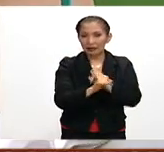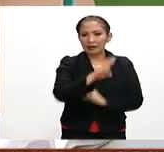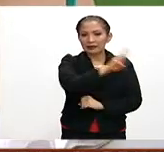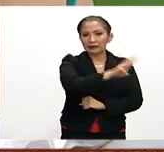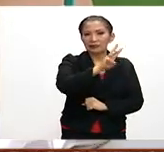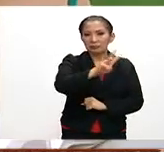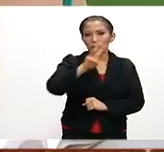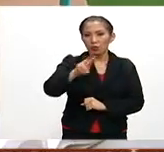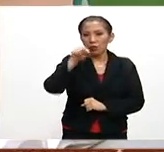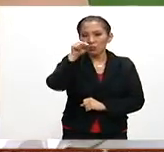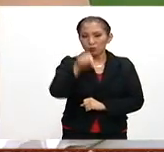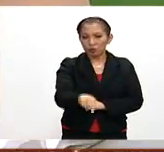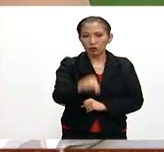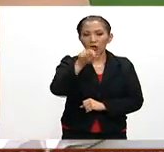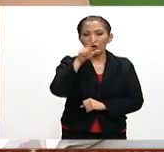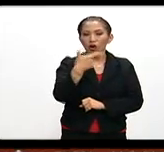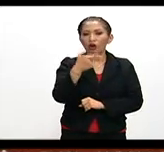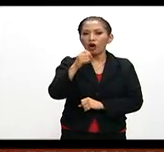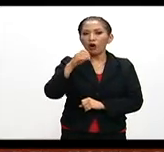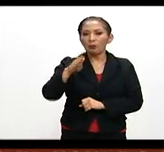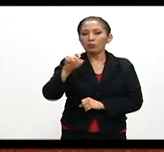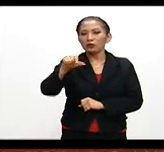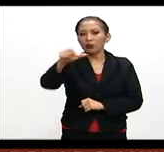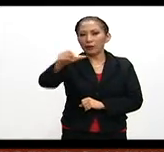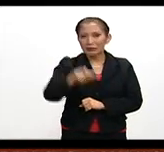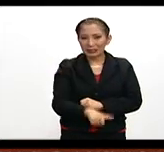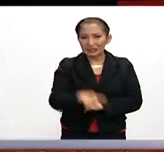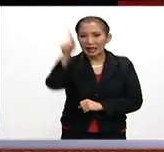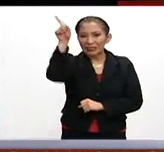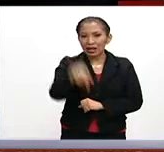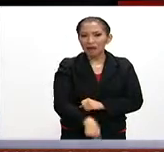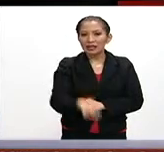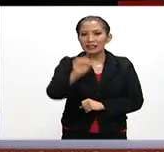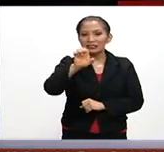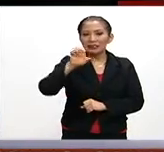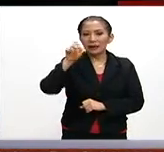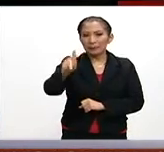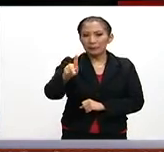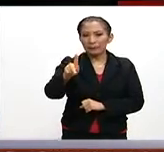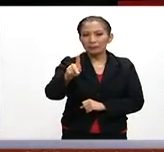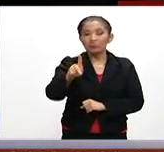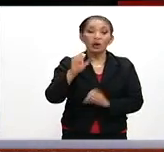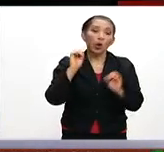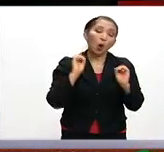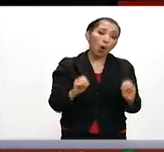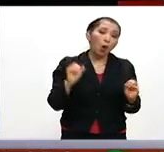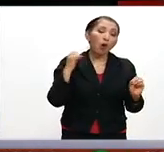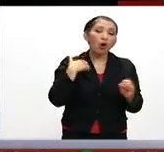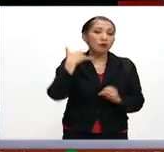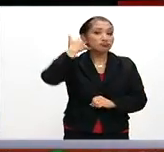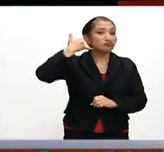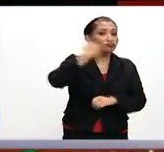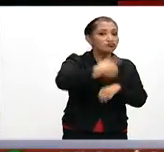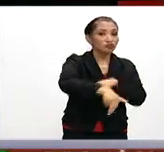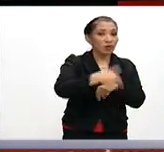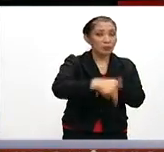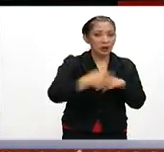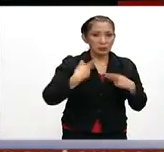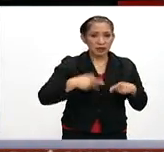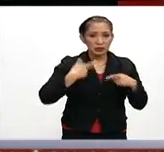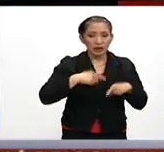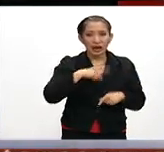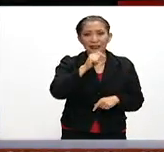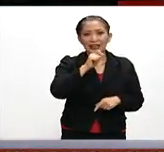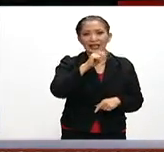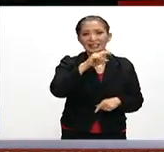www.gov.mx-cep o a través de la línea de atención ciudadana